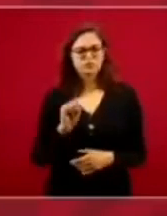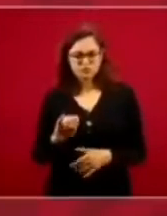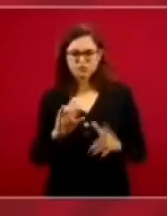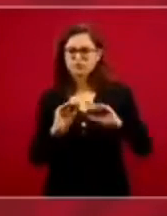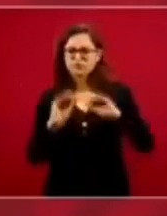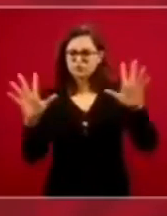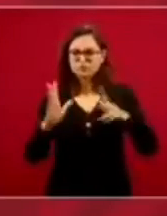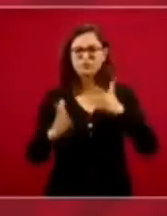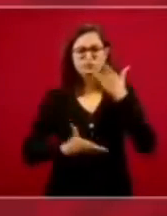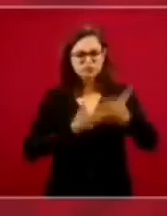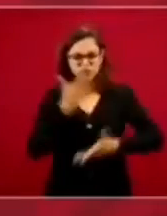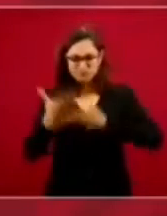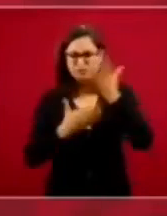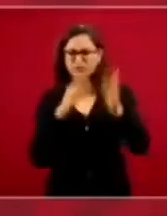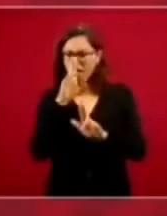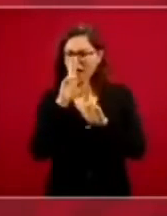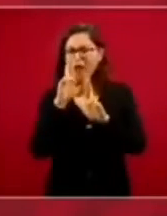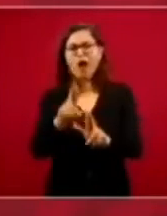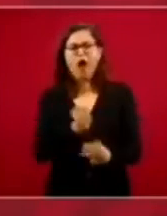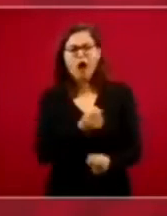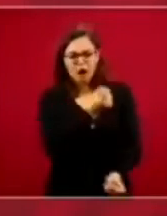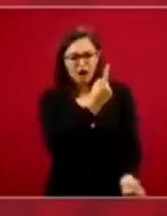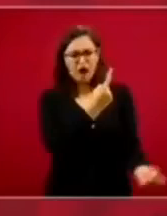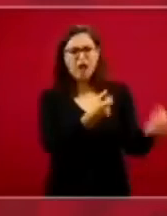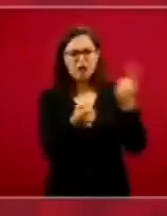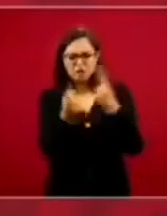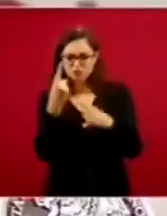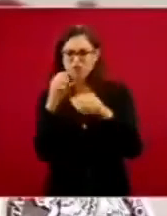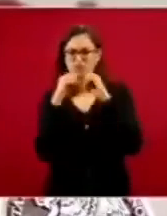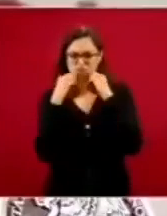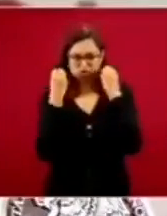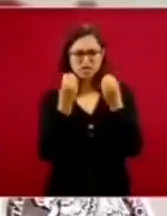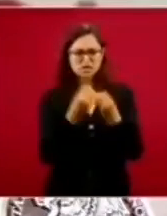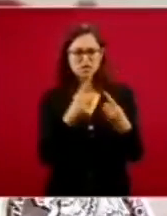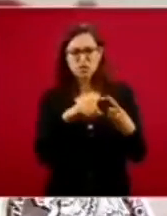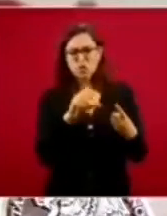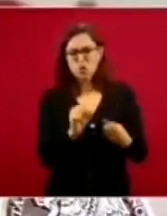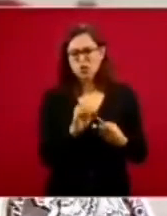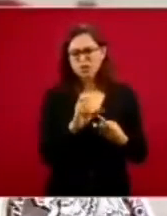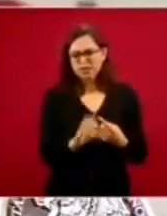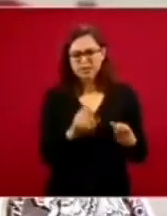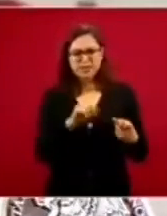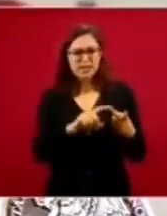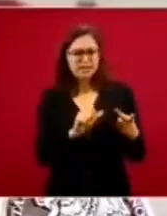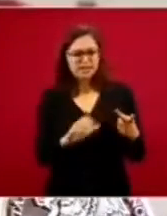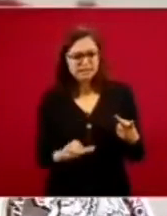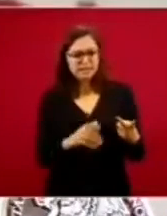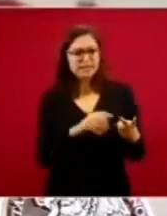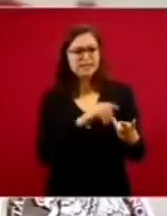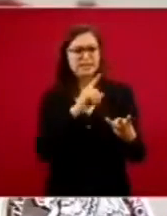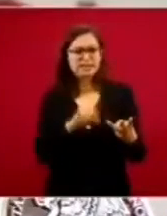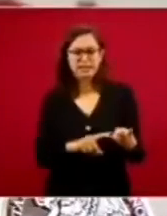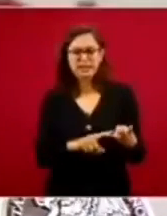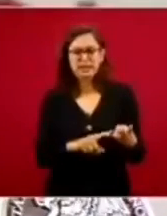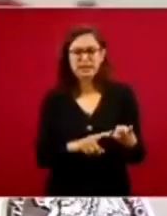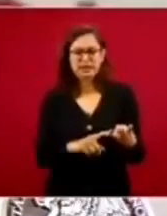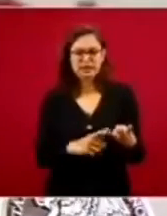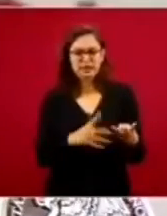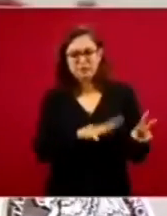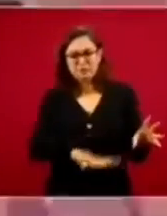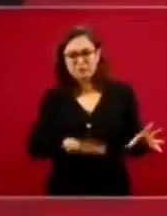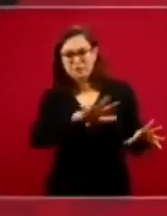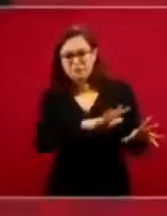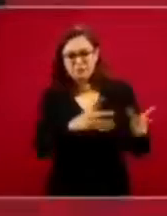de las organizaciones sociales, ciudadanas, de la llamada